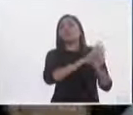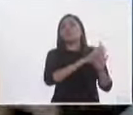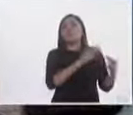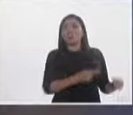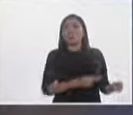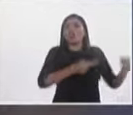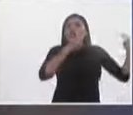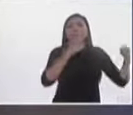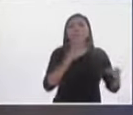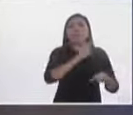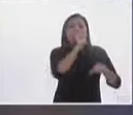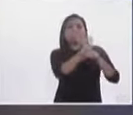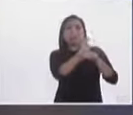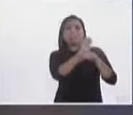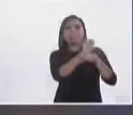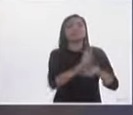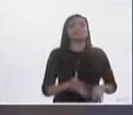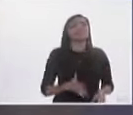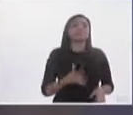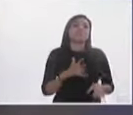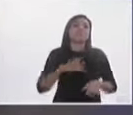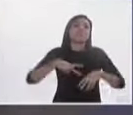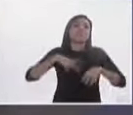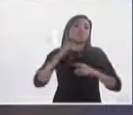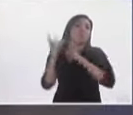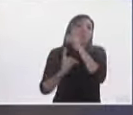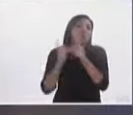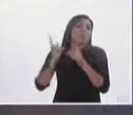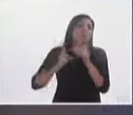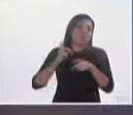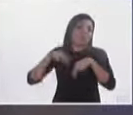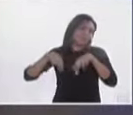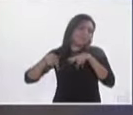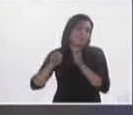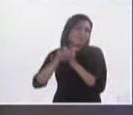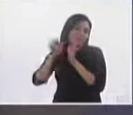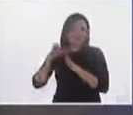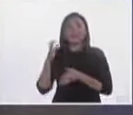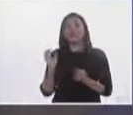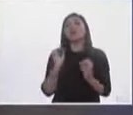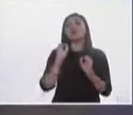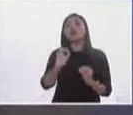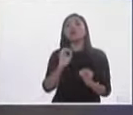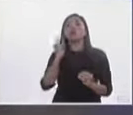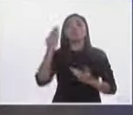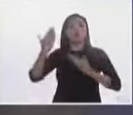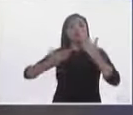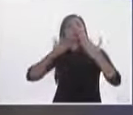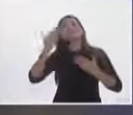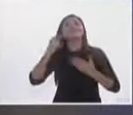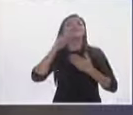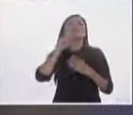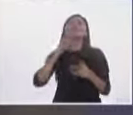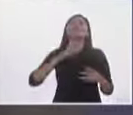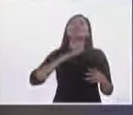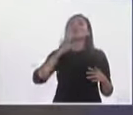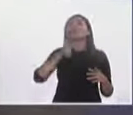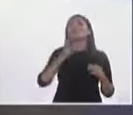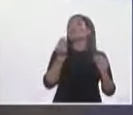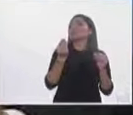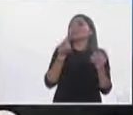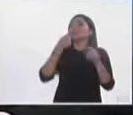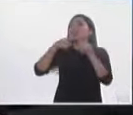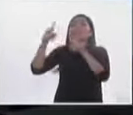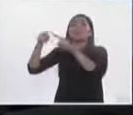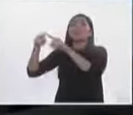encontrar a estudiantes y eso es parte también de la democracia, Trini, eso es parte de la democracia y eso es parte de lo que enriquece